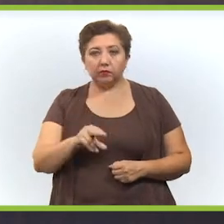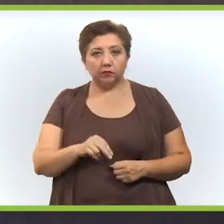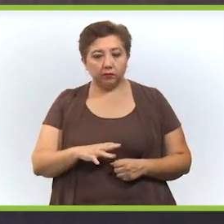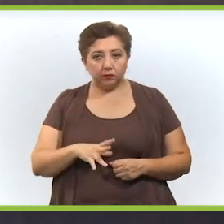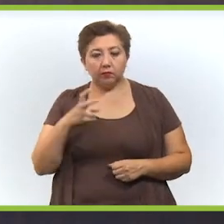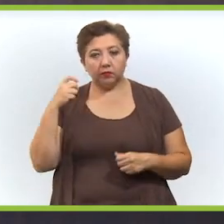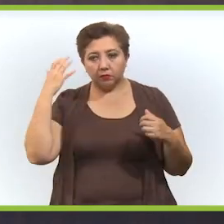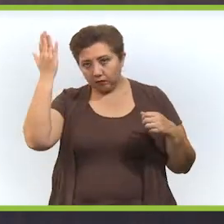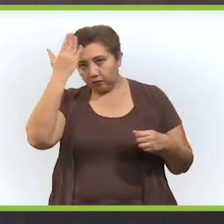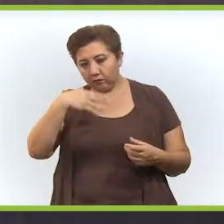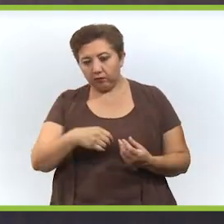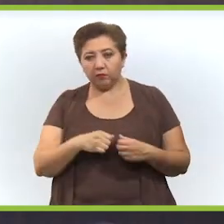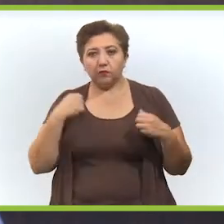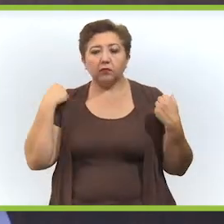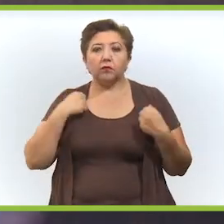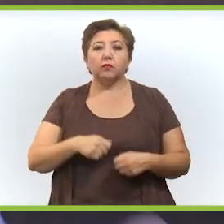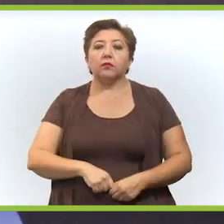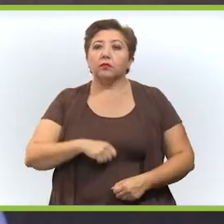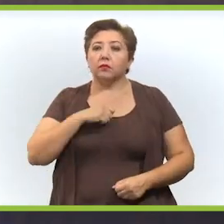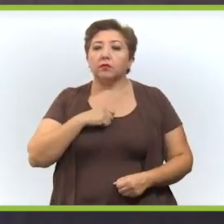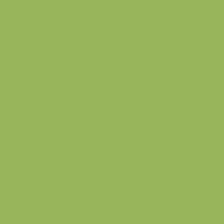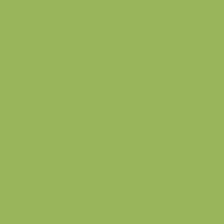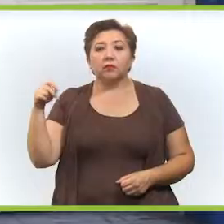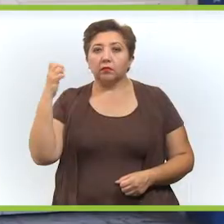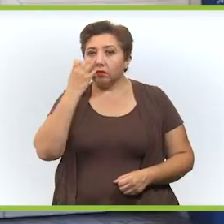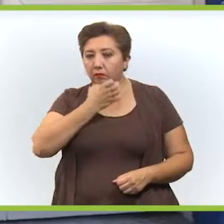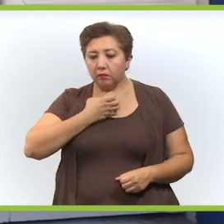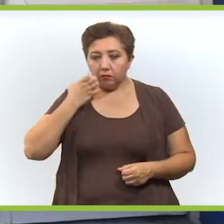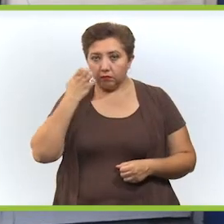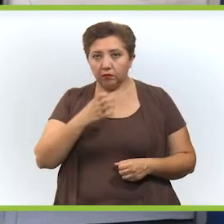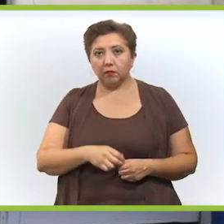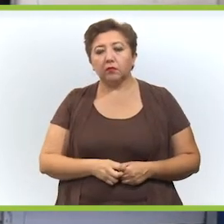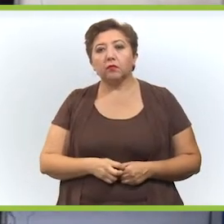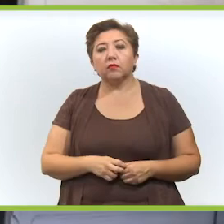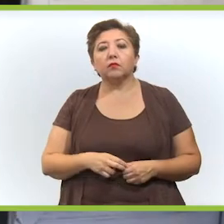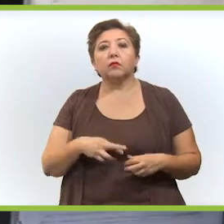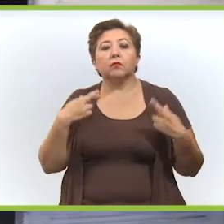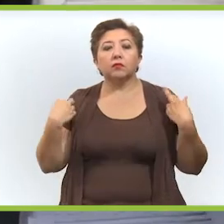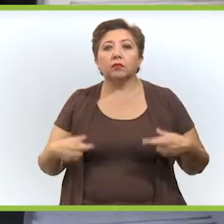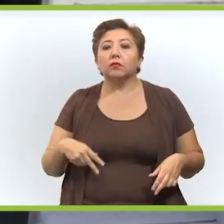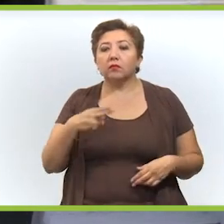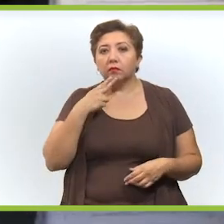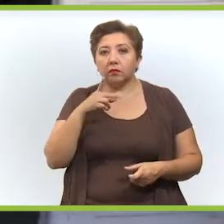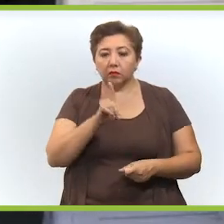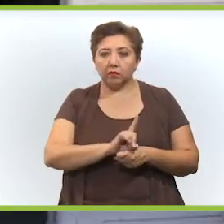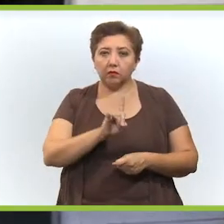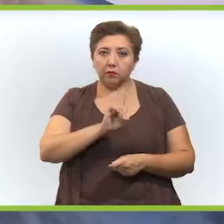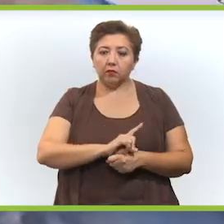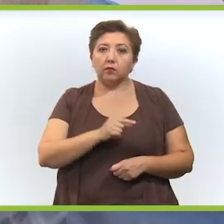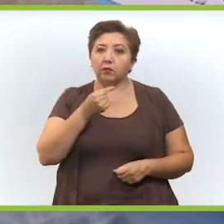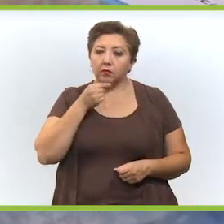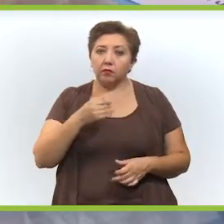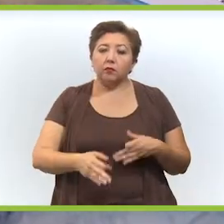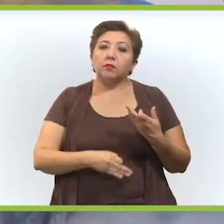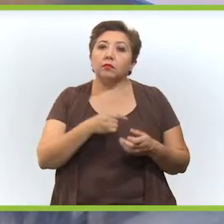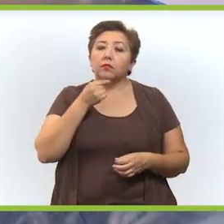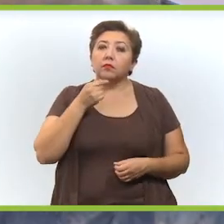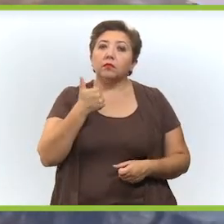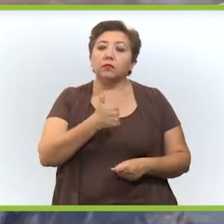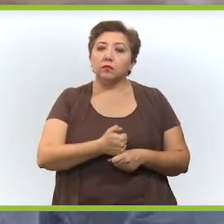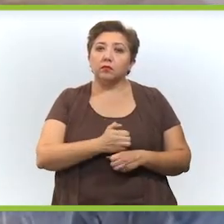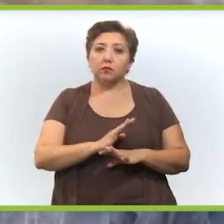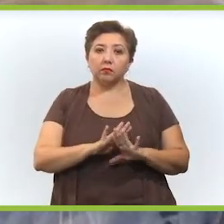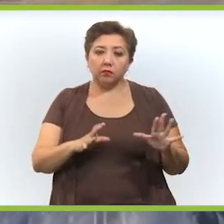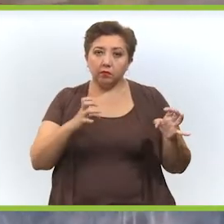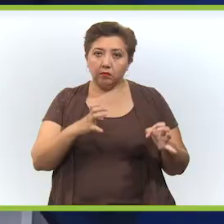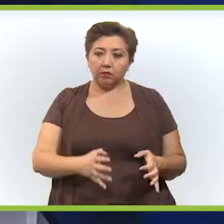clases, sino que son prendas que utilizan en el día a día los niños. Y bueno, todos los niños de primaria ya están recibiendo sus chamarras, son más de 211 mil